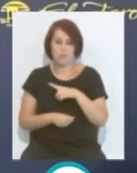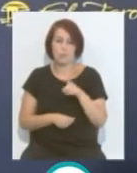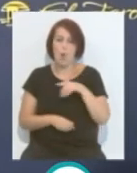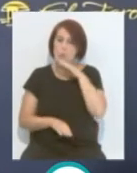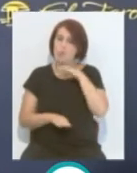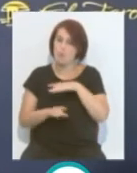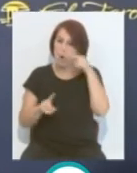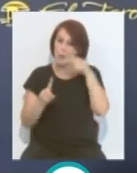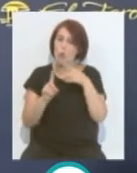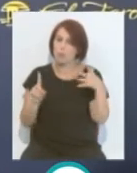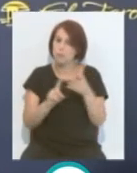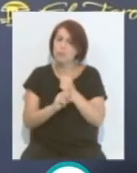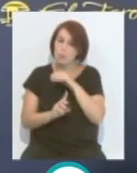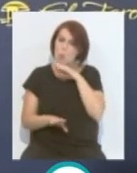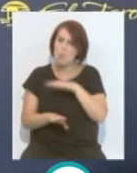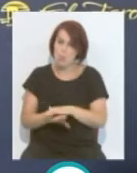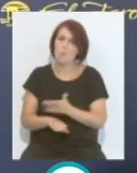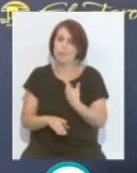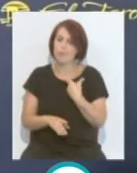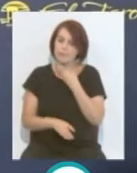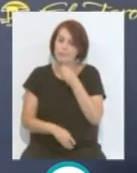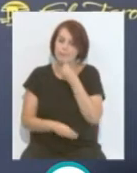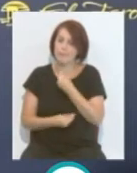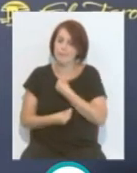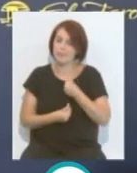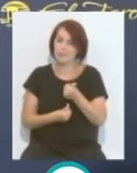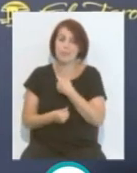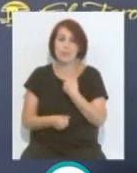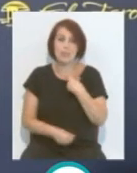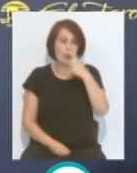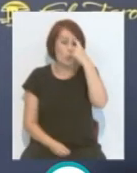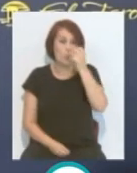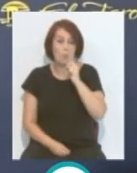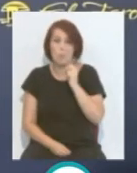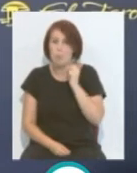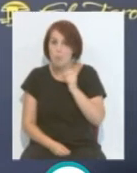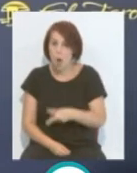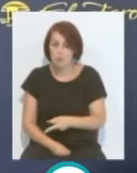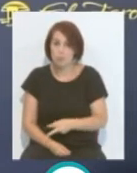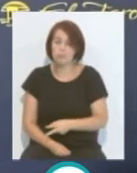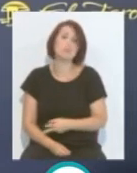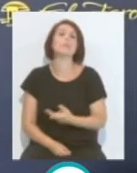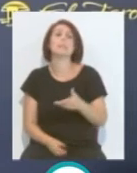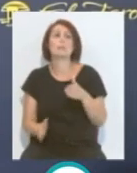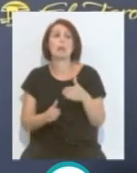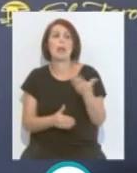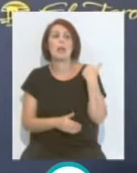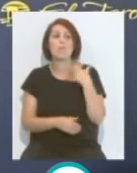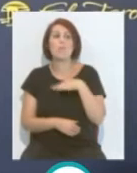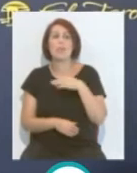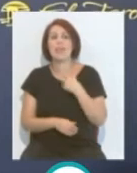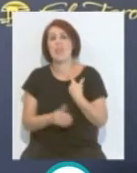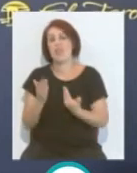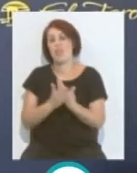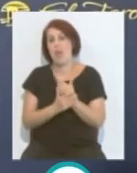cumplido el objetivo y fue muy bonita, fue muy bonita. Y el peor recuerdo que yo tengo de la temporada quizás fue el día del